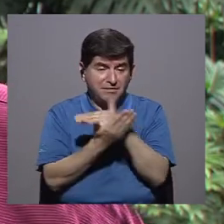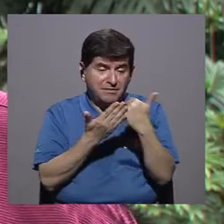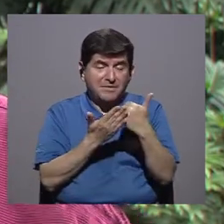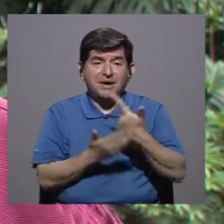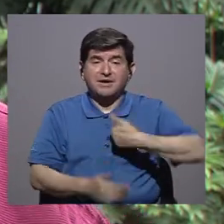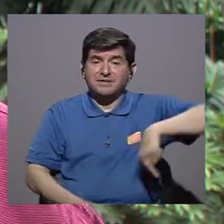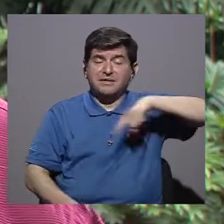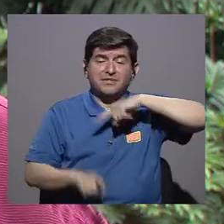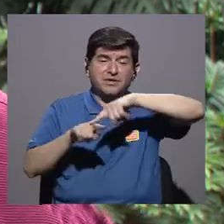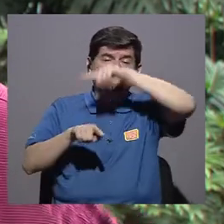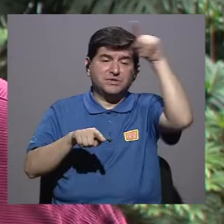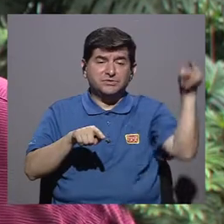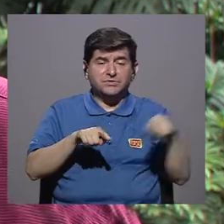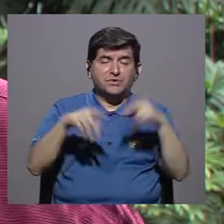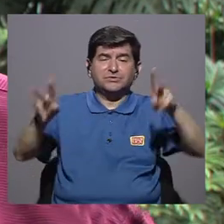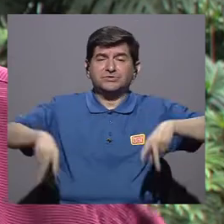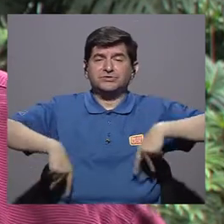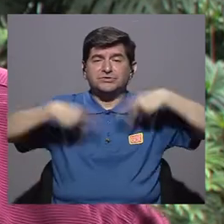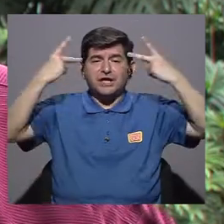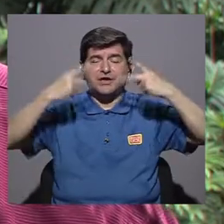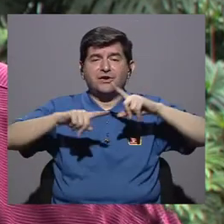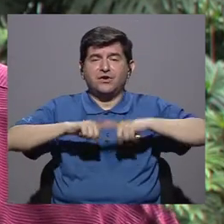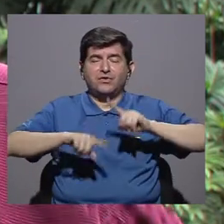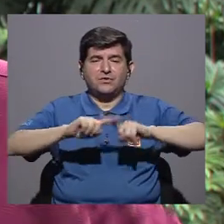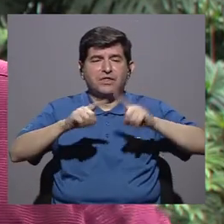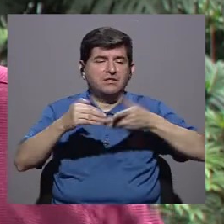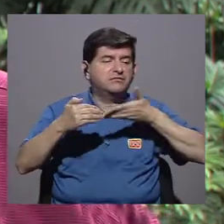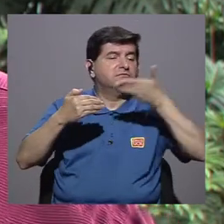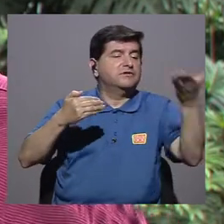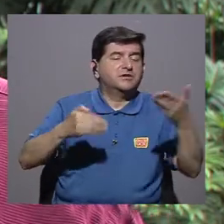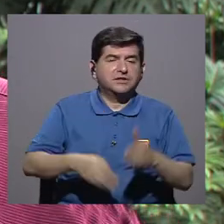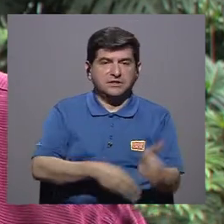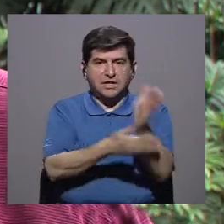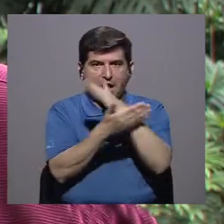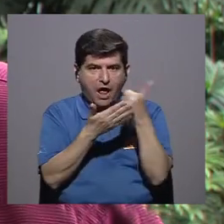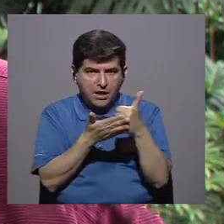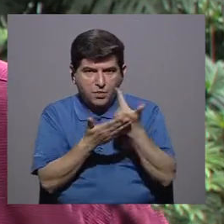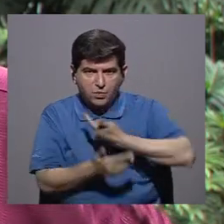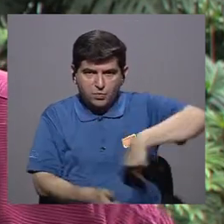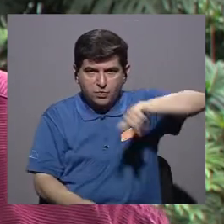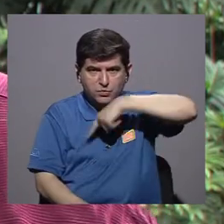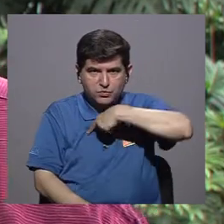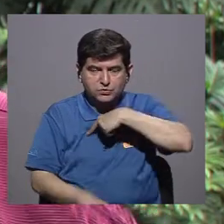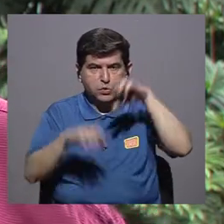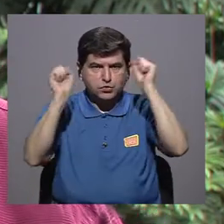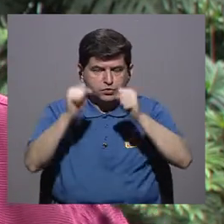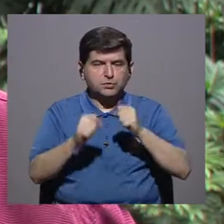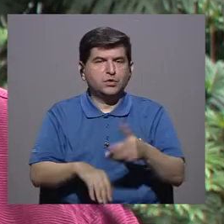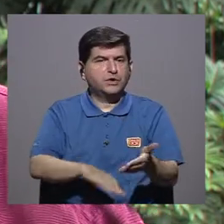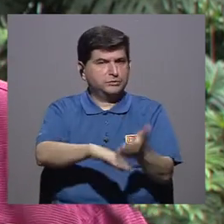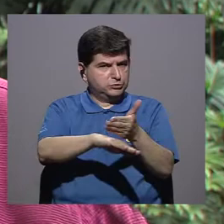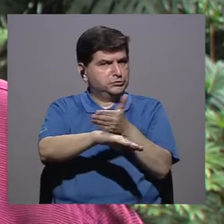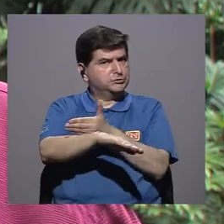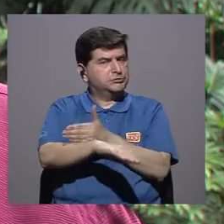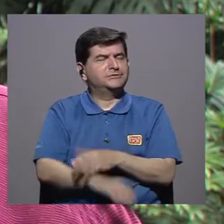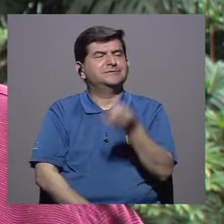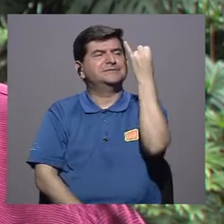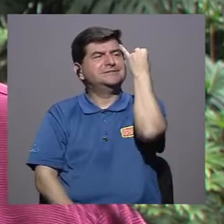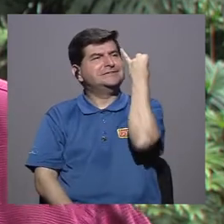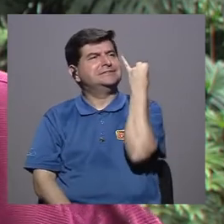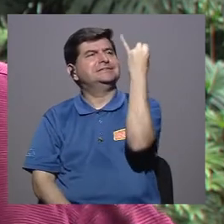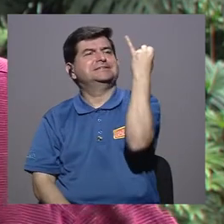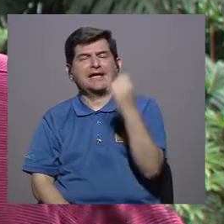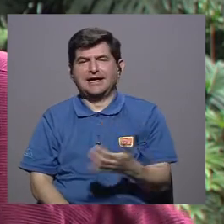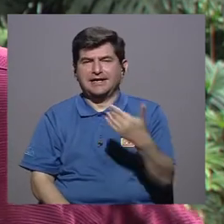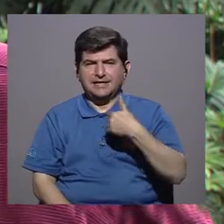envejecimiento es parte de nuestro ciclo de vida y que depende de varios factores y algunos de ellos nosotros los podemos mejorar,